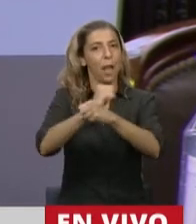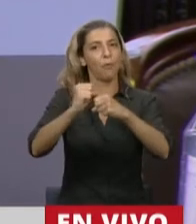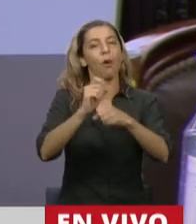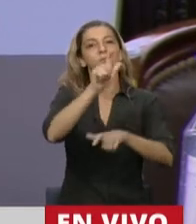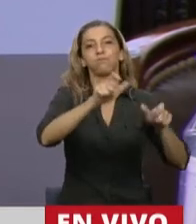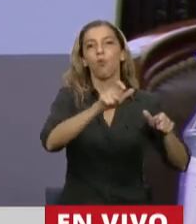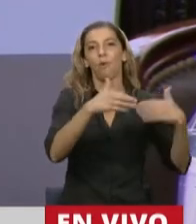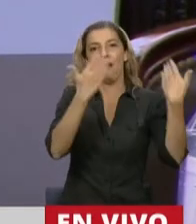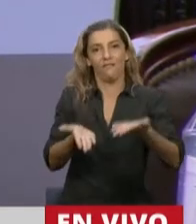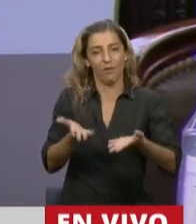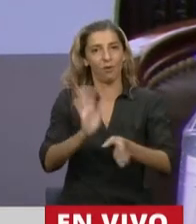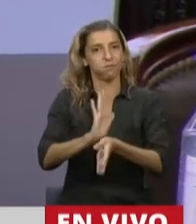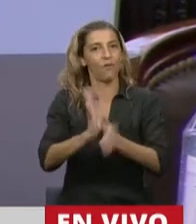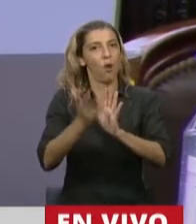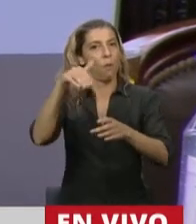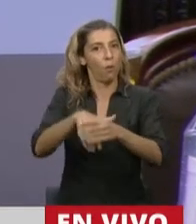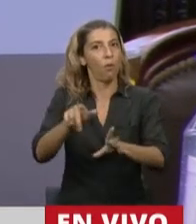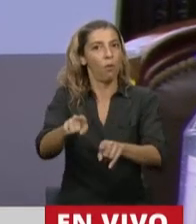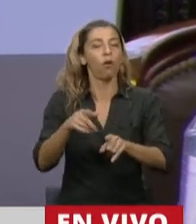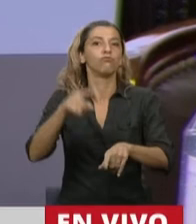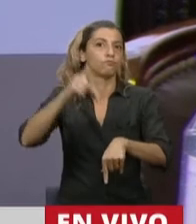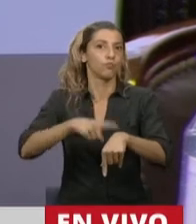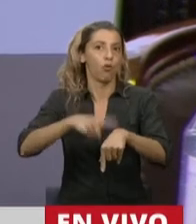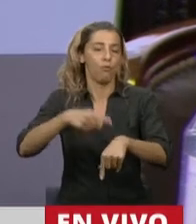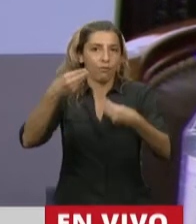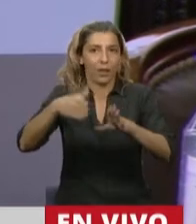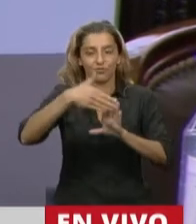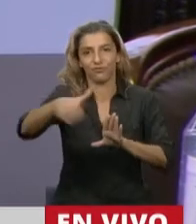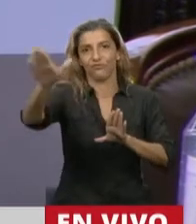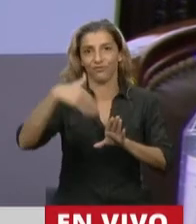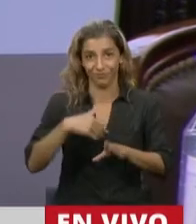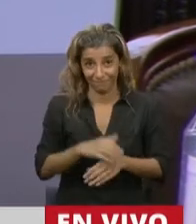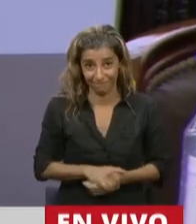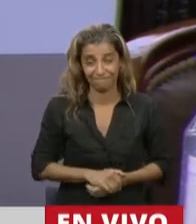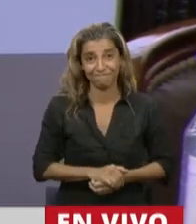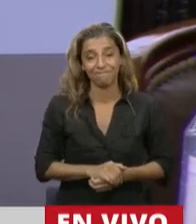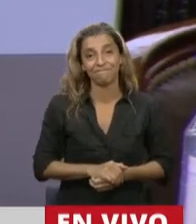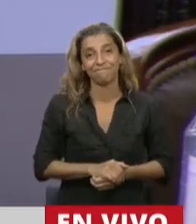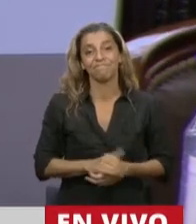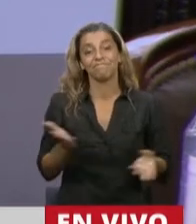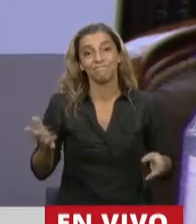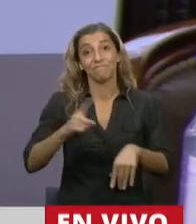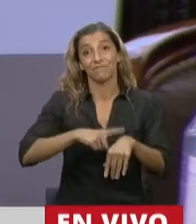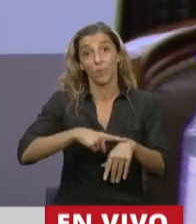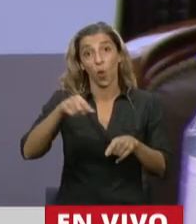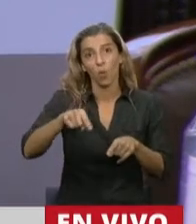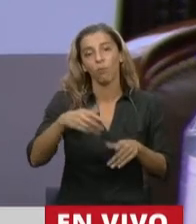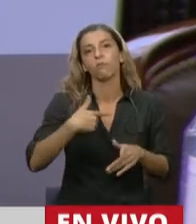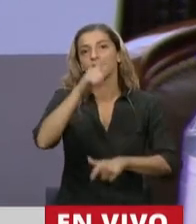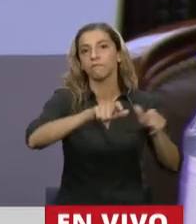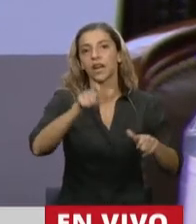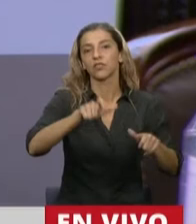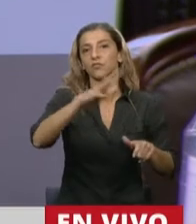conforme y cobre cuerpo el primer gobierno patrio. Desde entonces, el pueblo